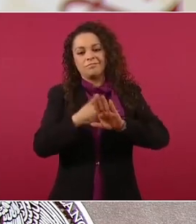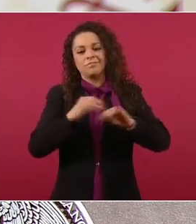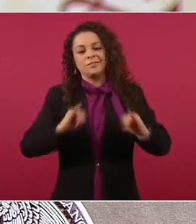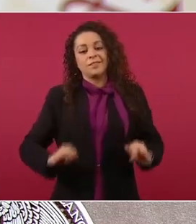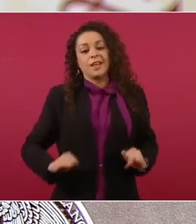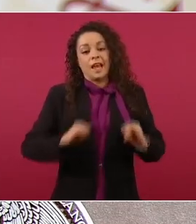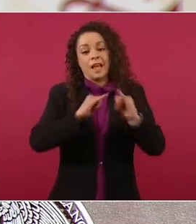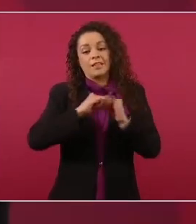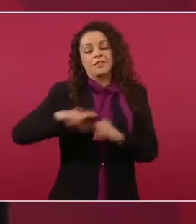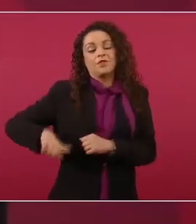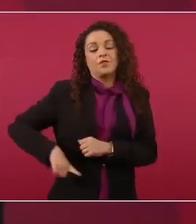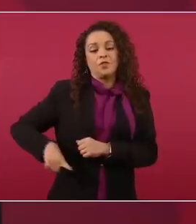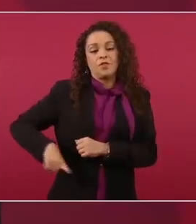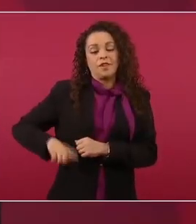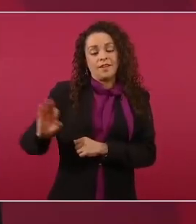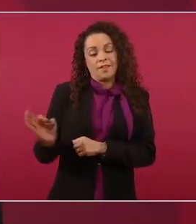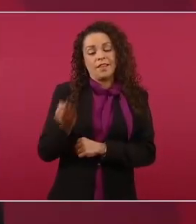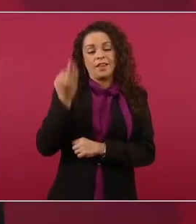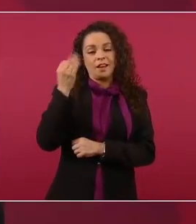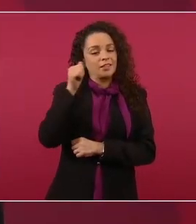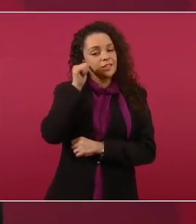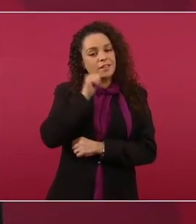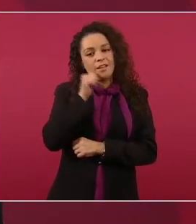del gobierno federal.